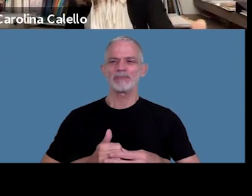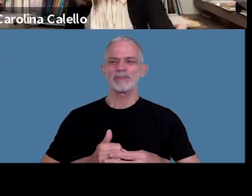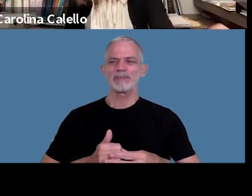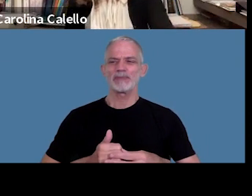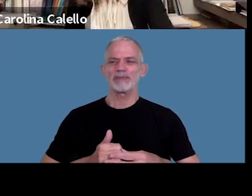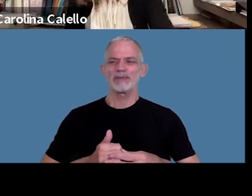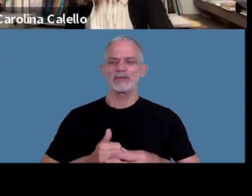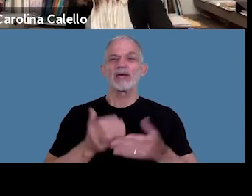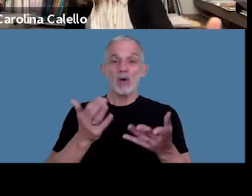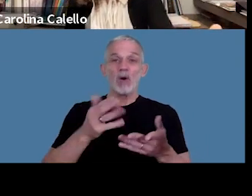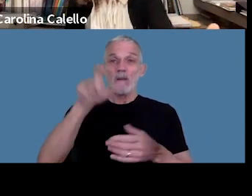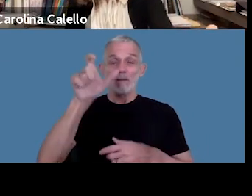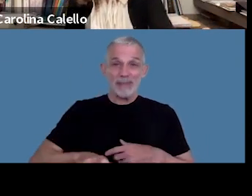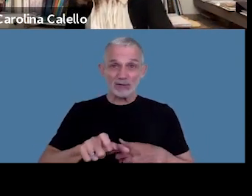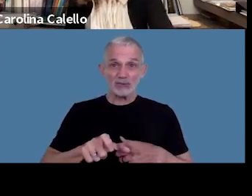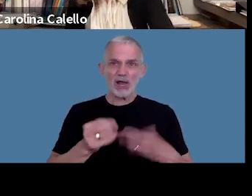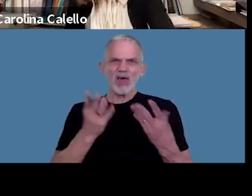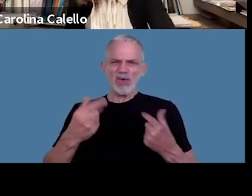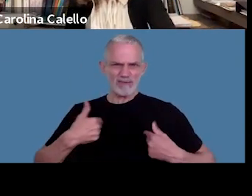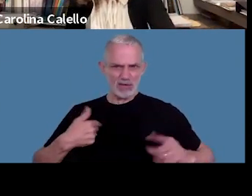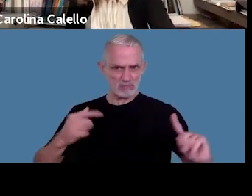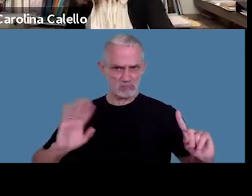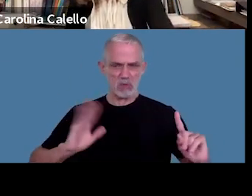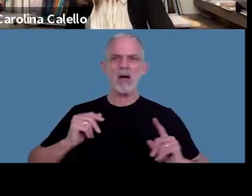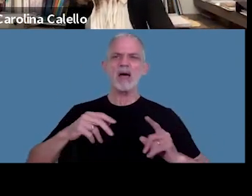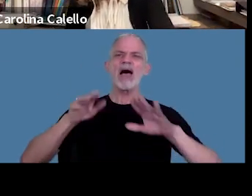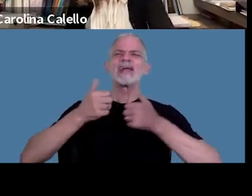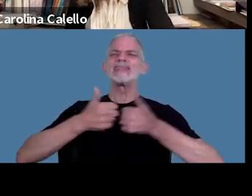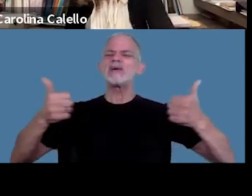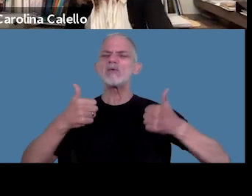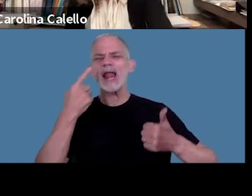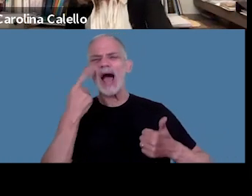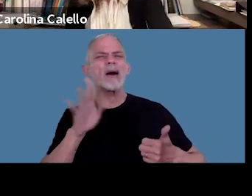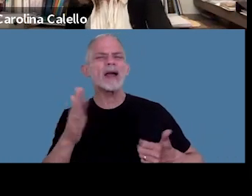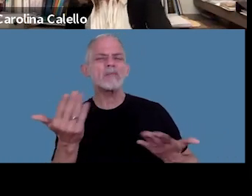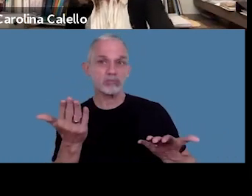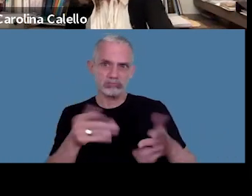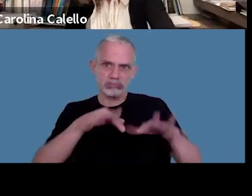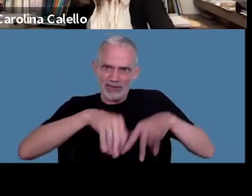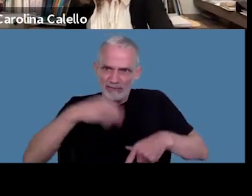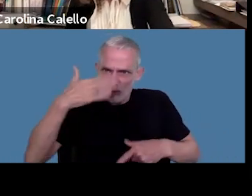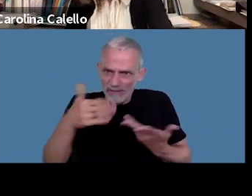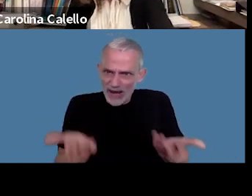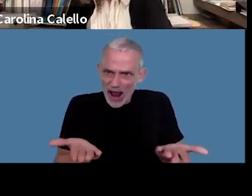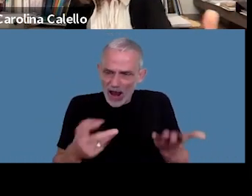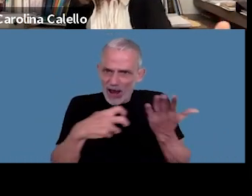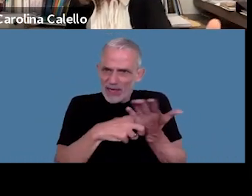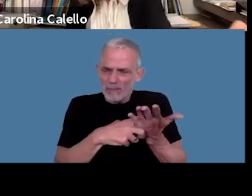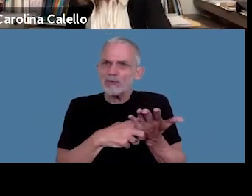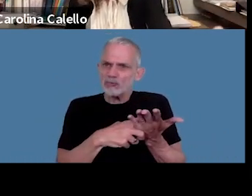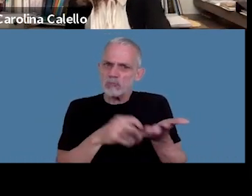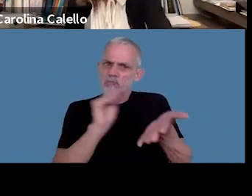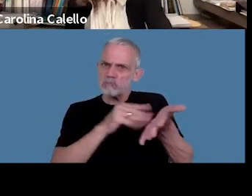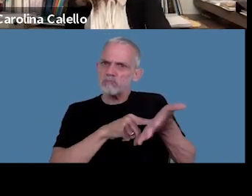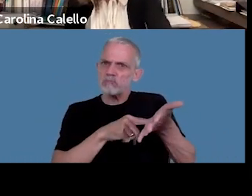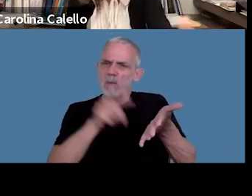cuando el contribuyente se defiende y después el tribunal fiscal analiza la cuestión dice bueno pero hasta en el informe final de inspección se había consignado